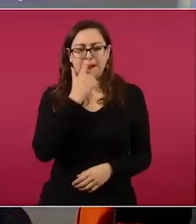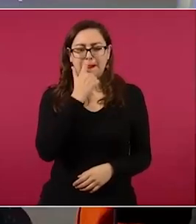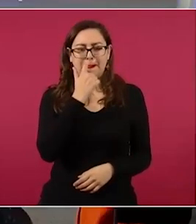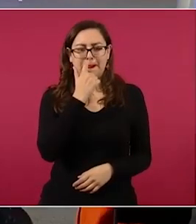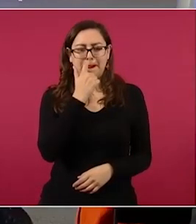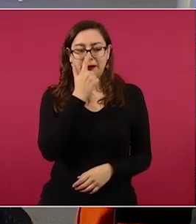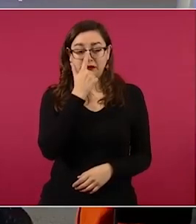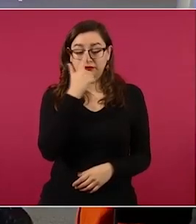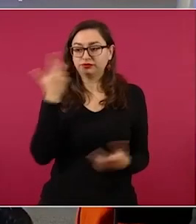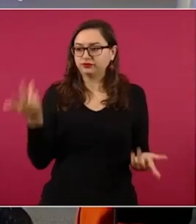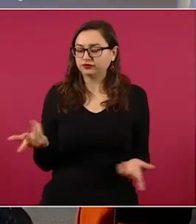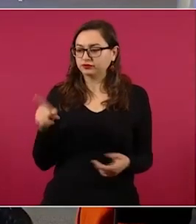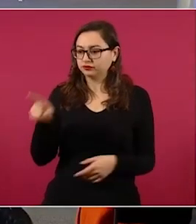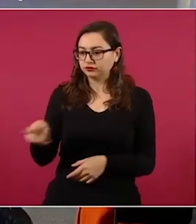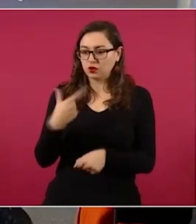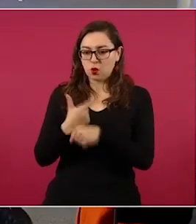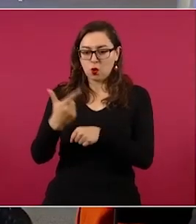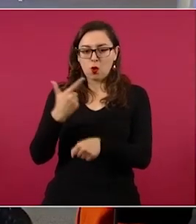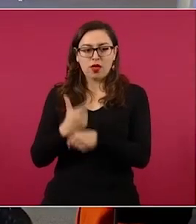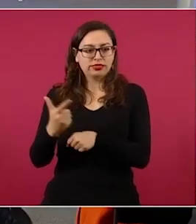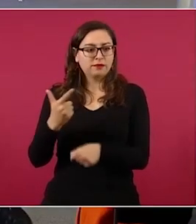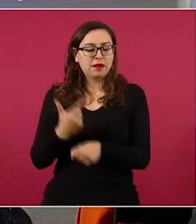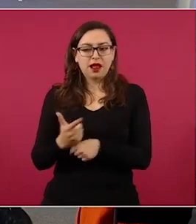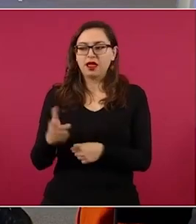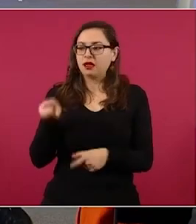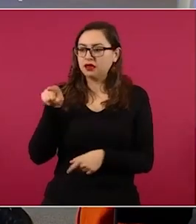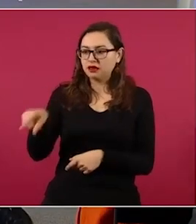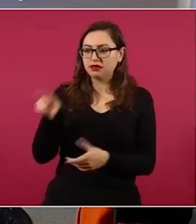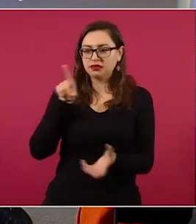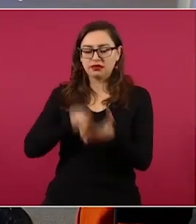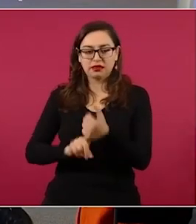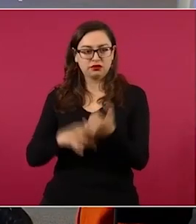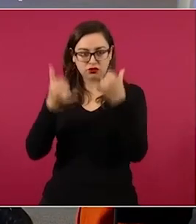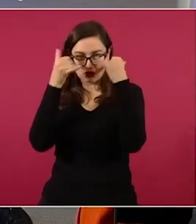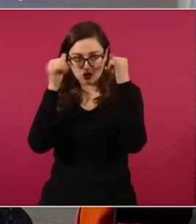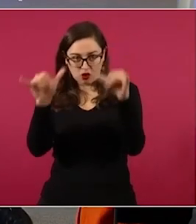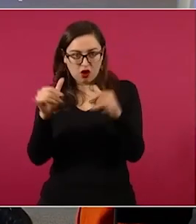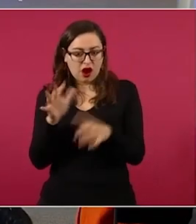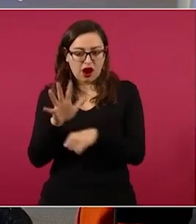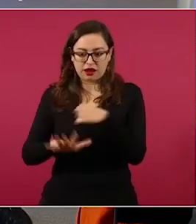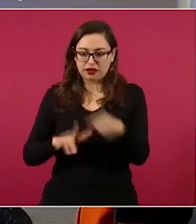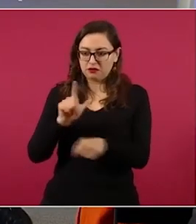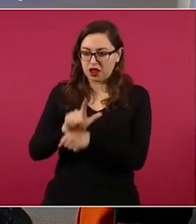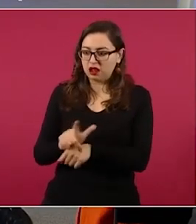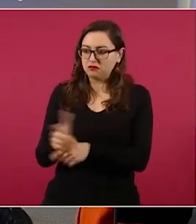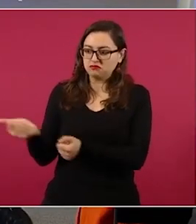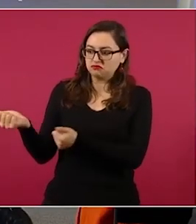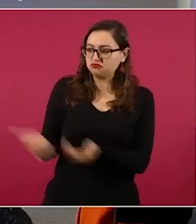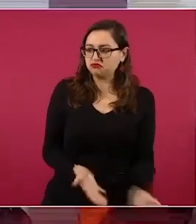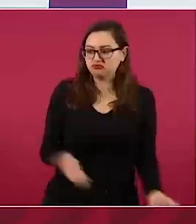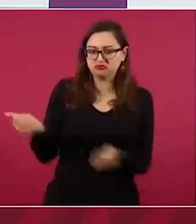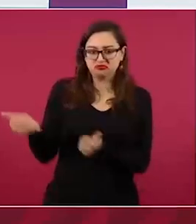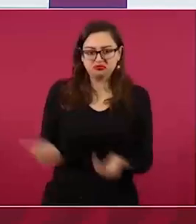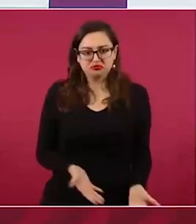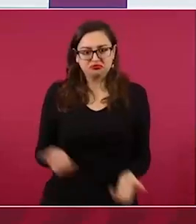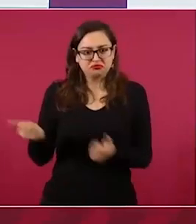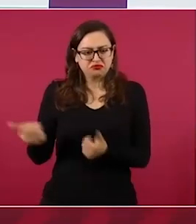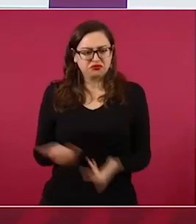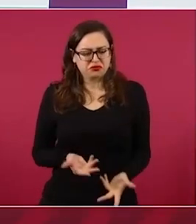tienen más control sanitario en Guatemala que en Argentina.